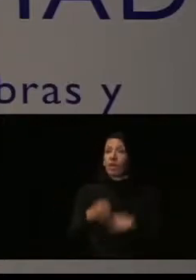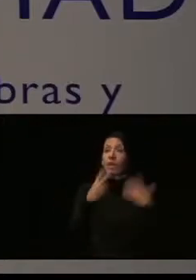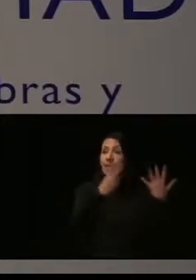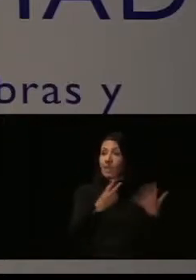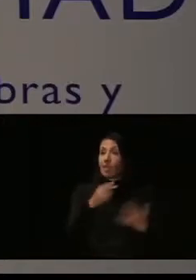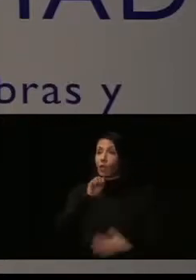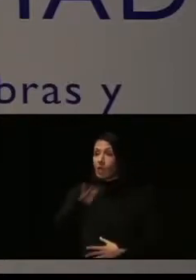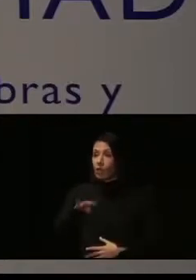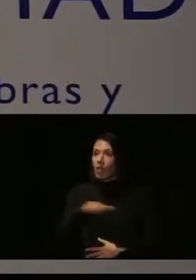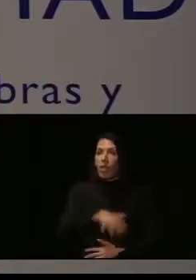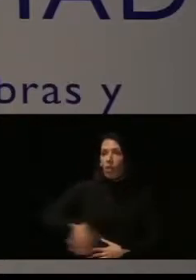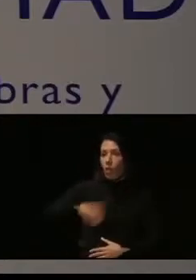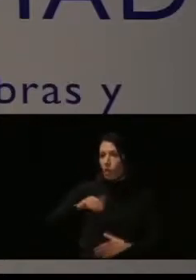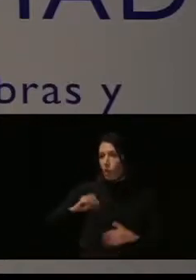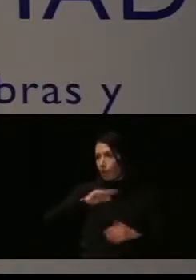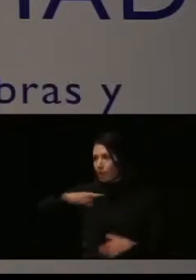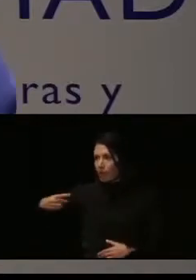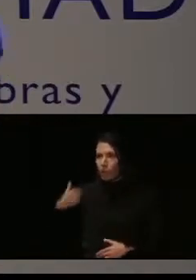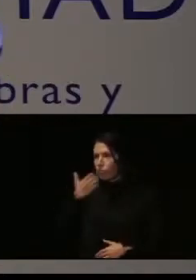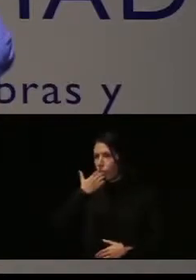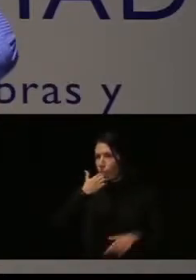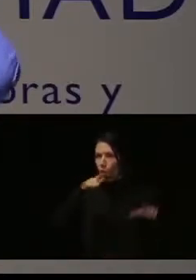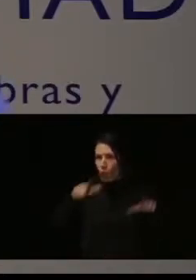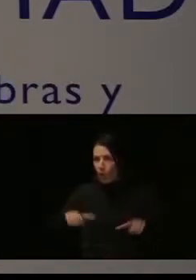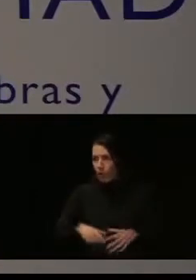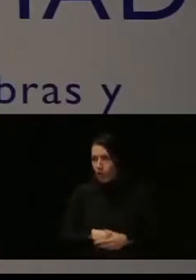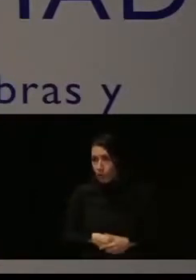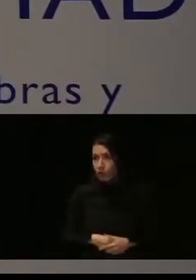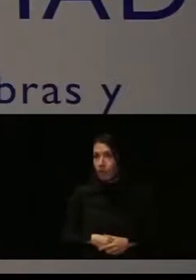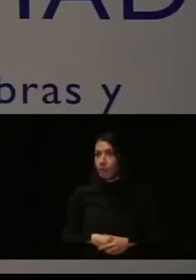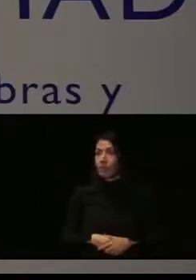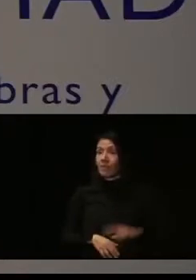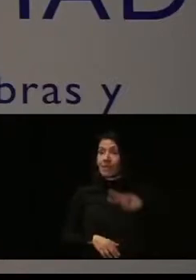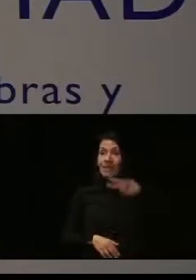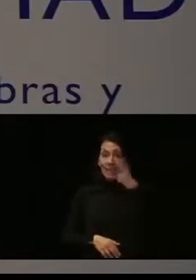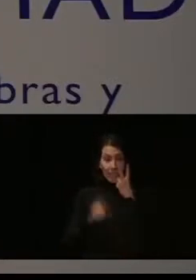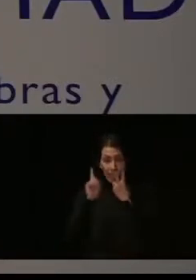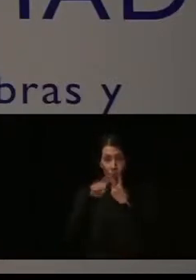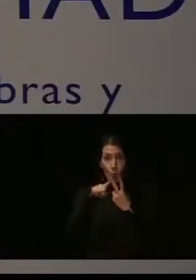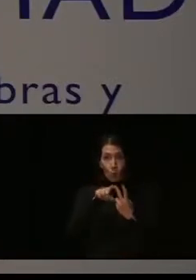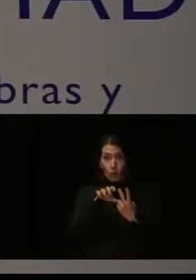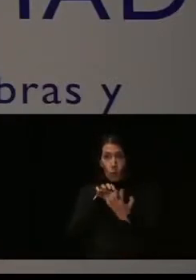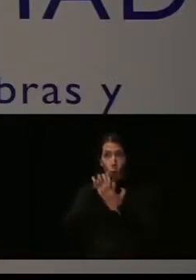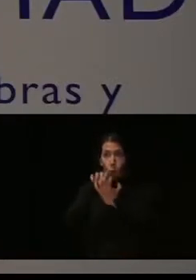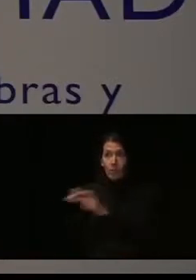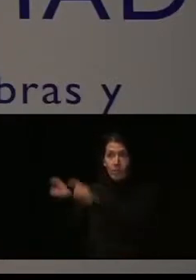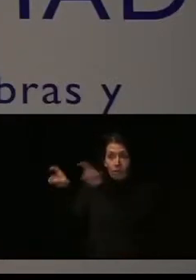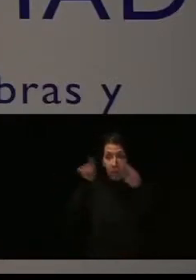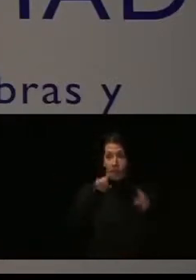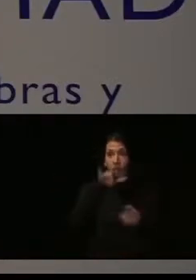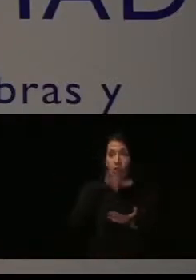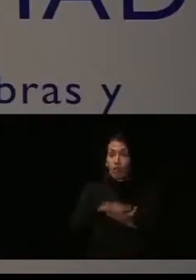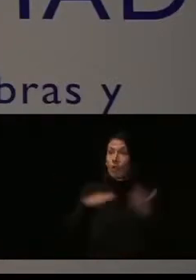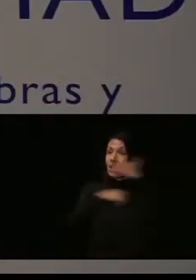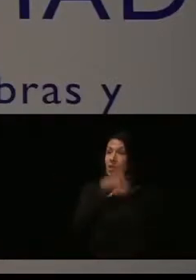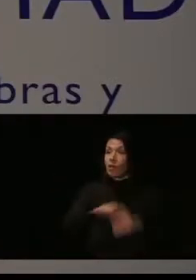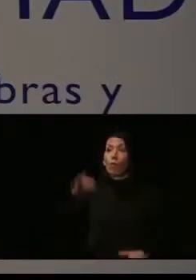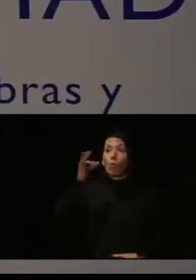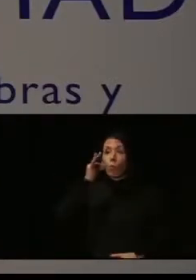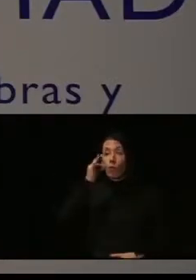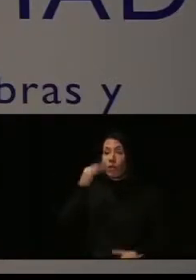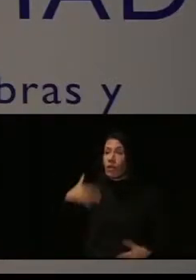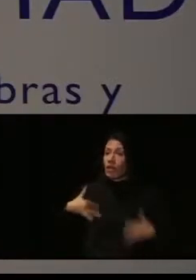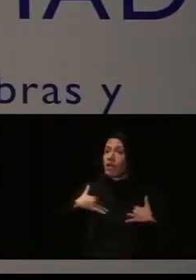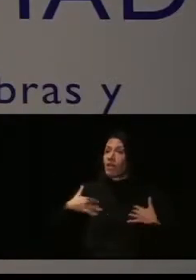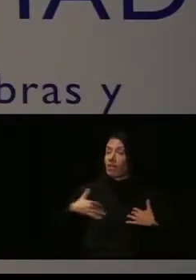714 en entorno cerrado. La segunda unidad móvil, la que atienda mujeres víctimas de violencia de género